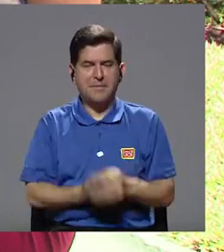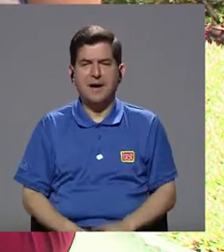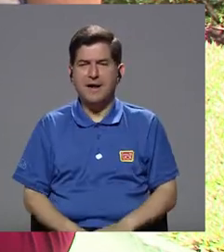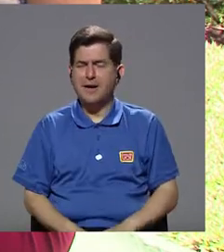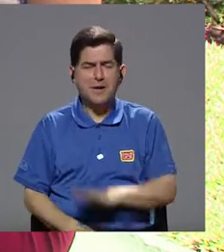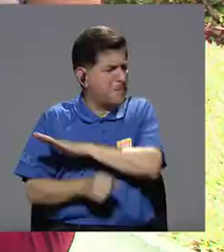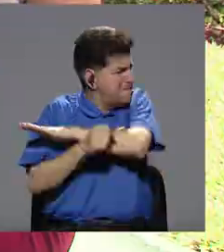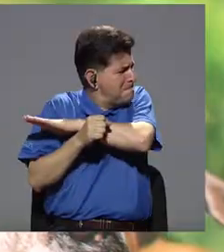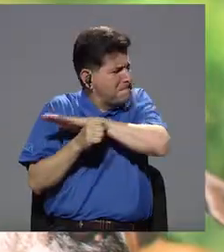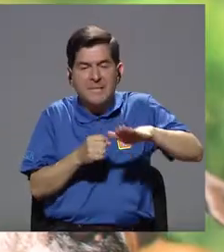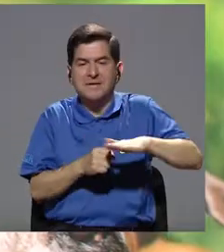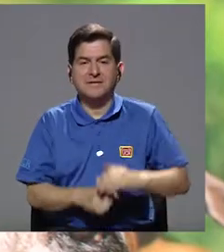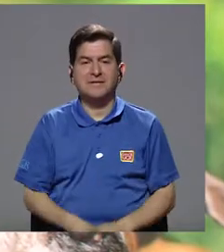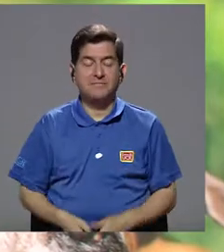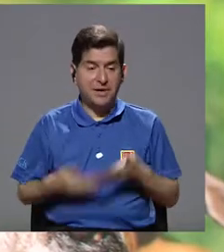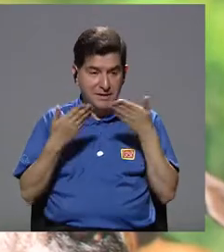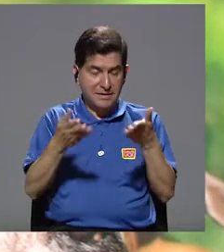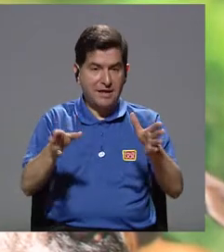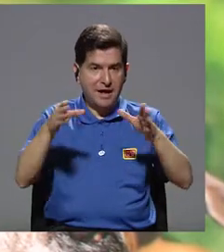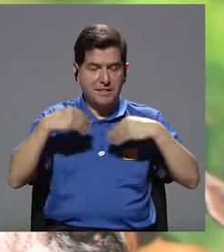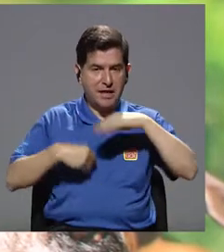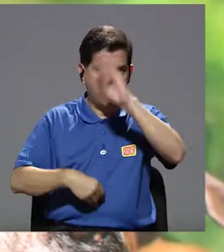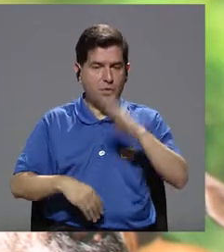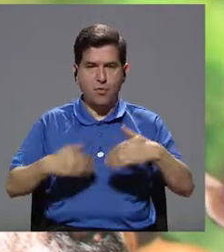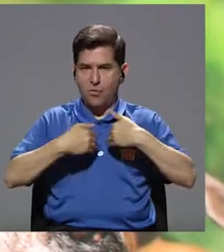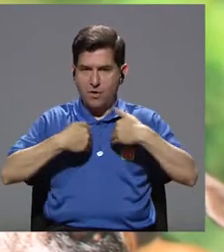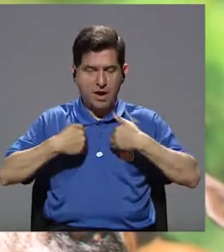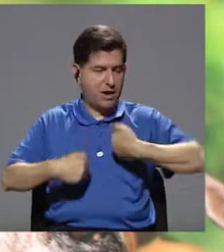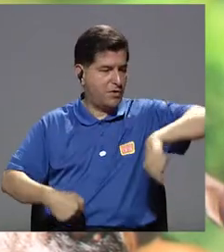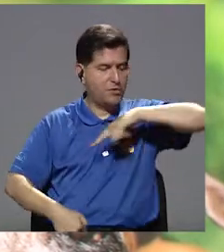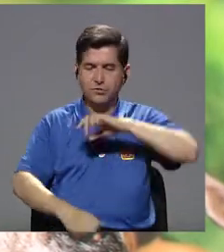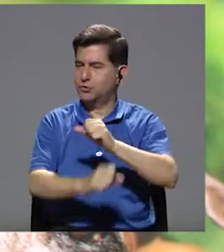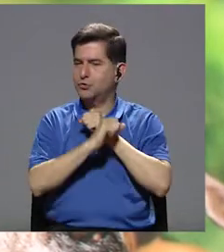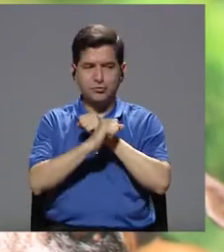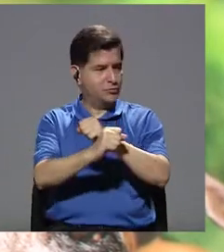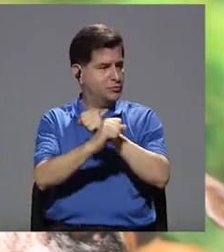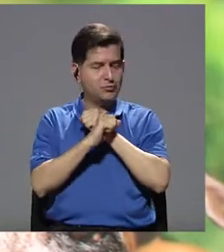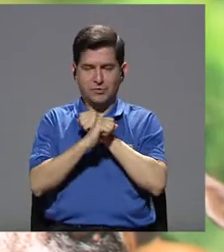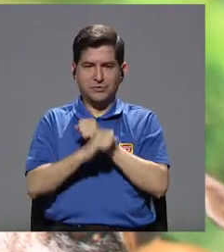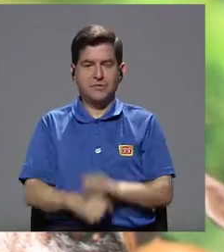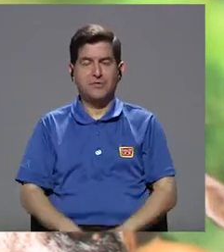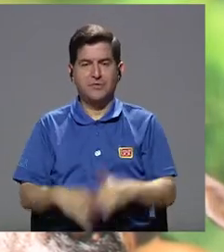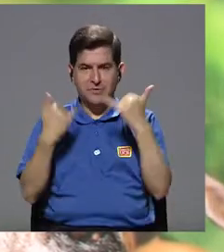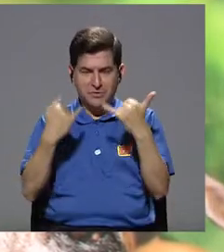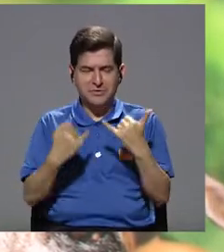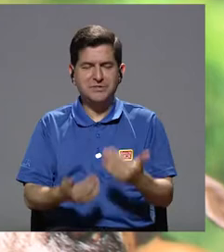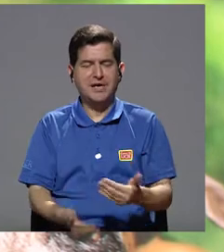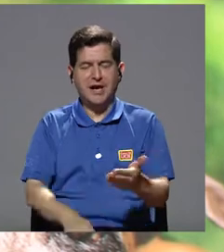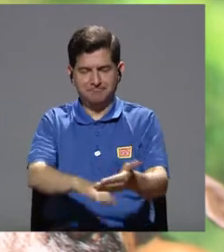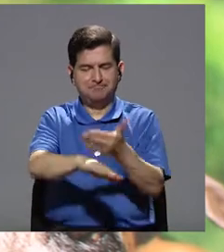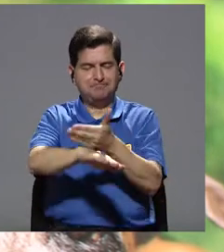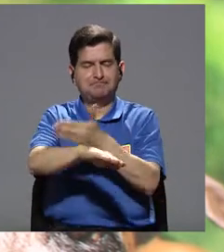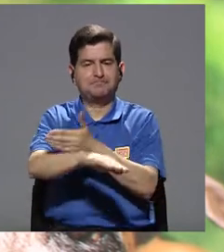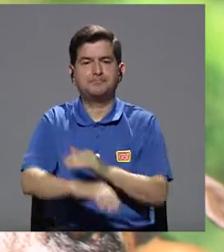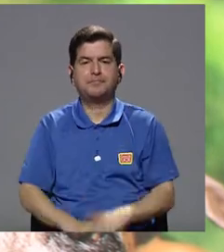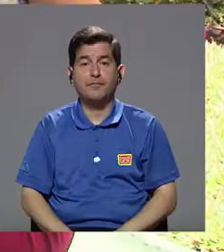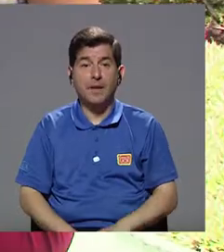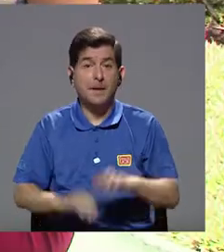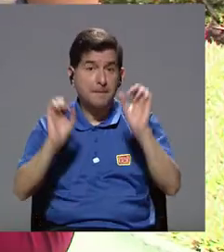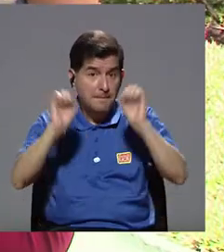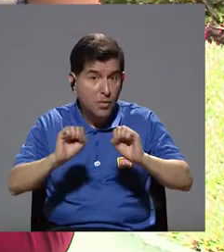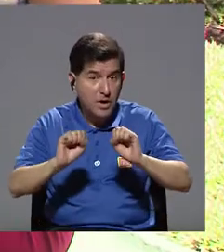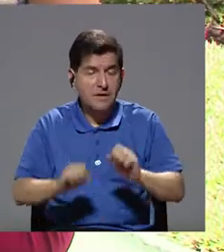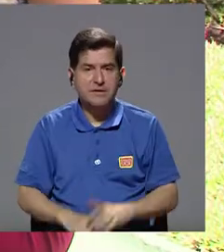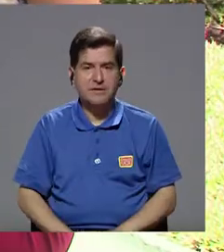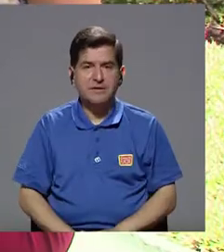están rehabilitados al 200%, que no vamos a entregar en adopción nunca un animal del cual no estamos seguros que esté, pues, totalmente recuperado.